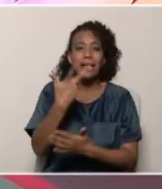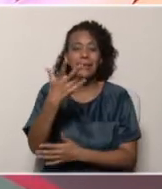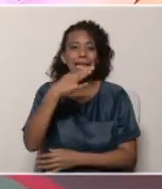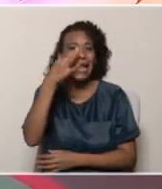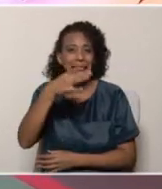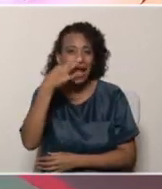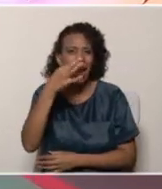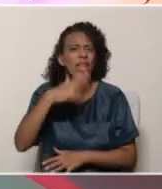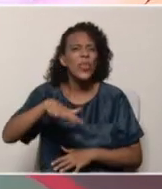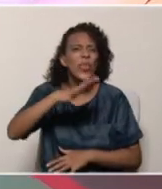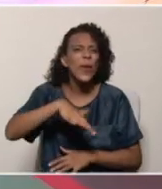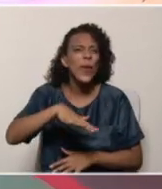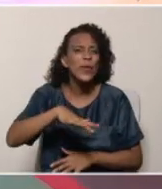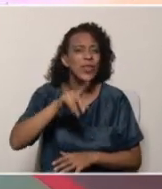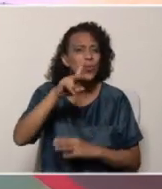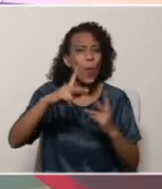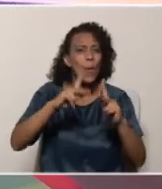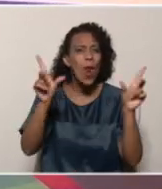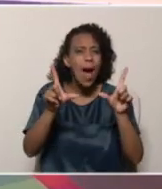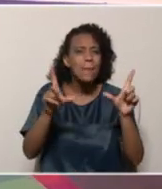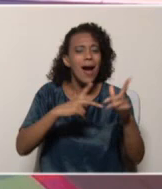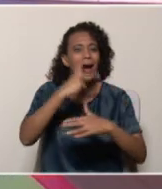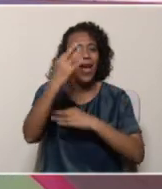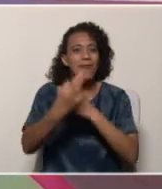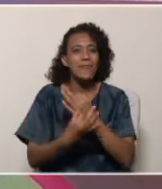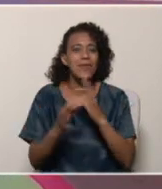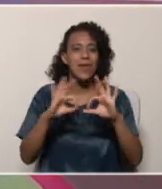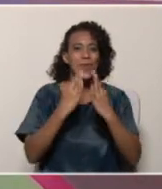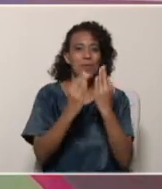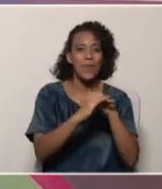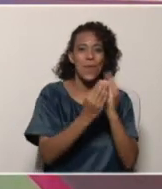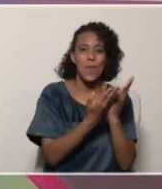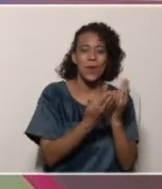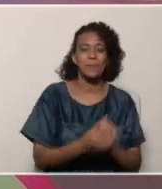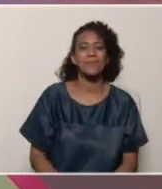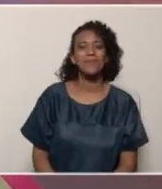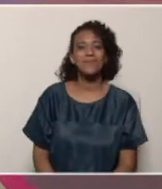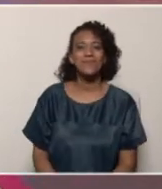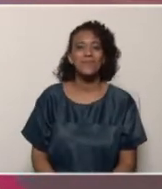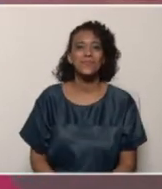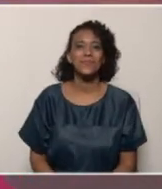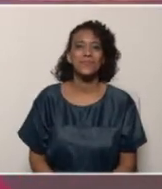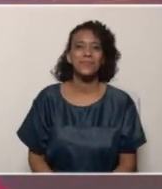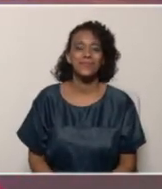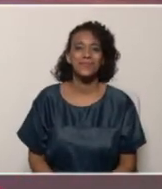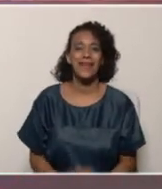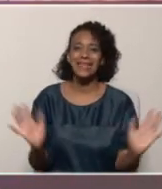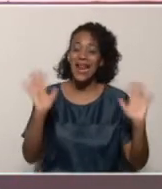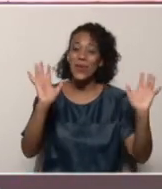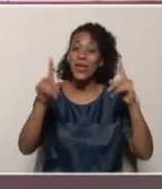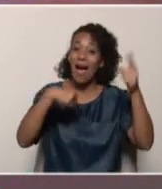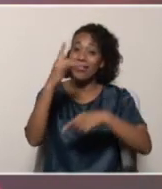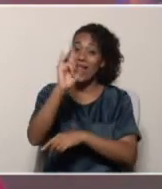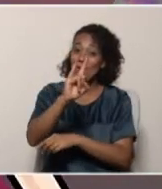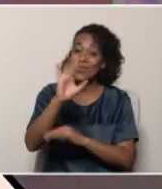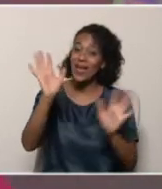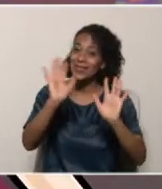de la tarde. ¿En dónde? En tu programa Cada Familia, una escuela. Hasta el lunes.